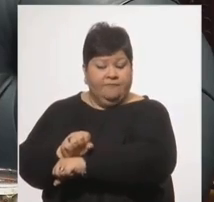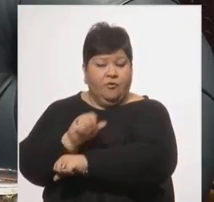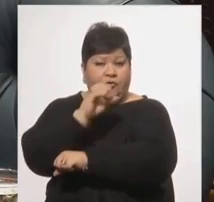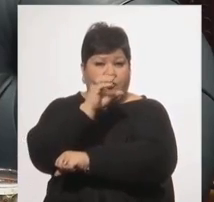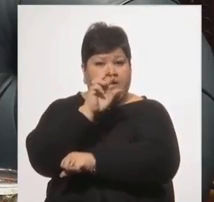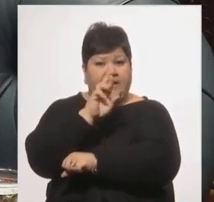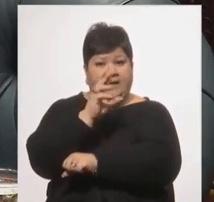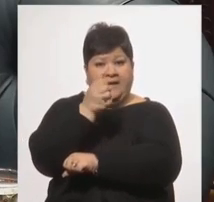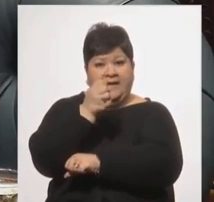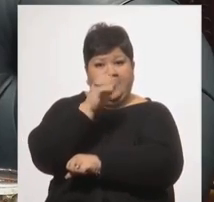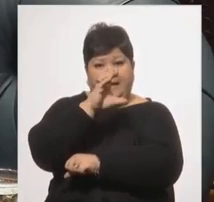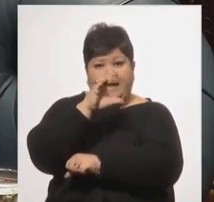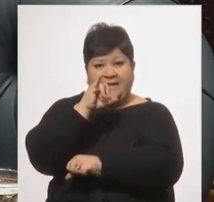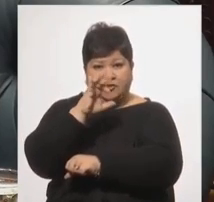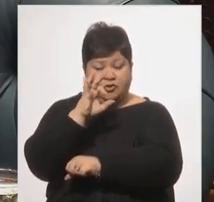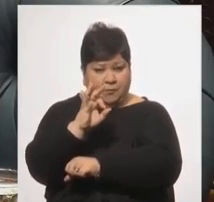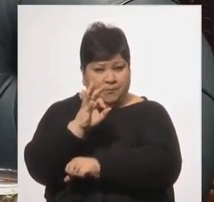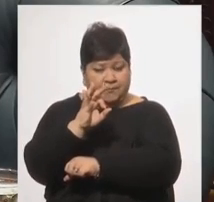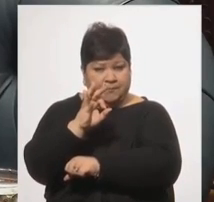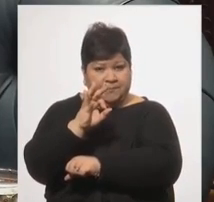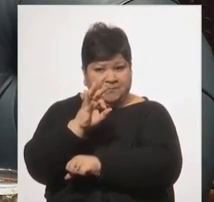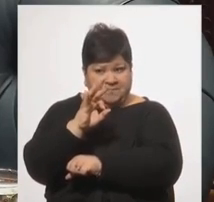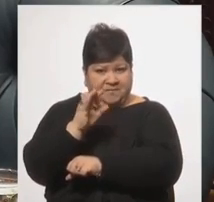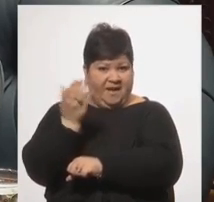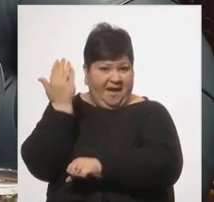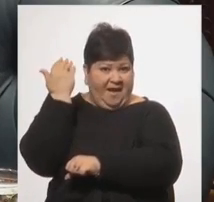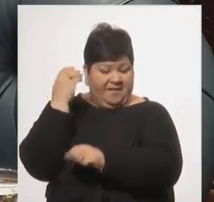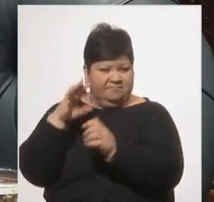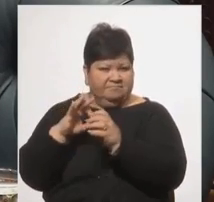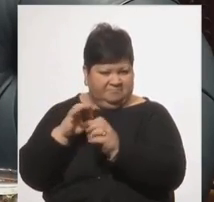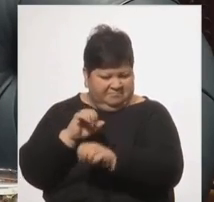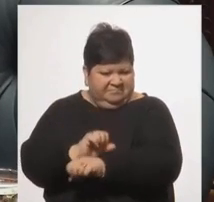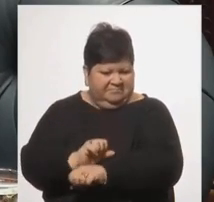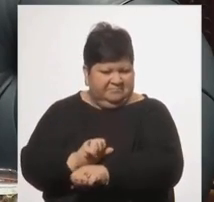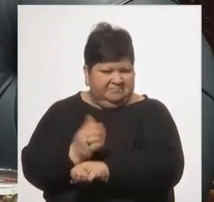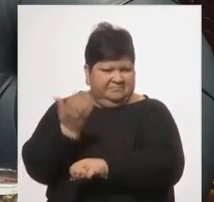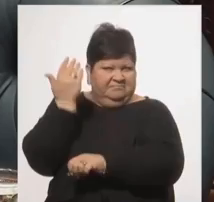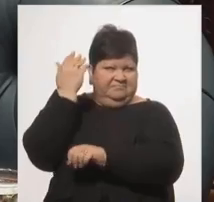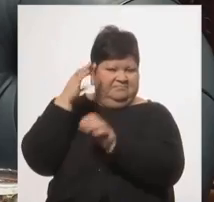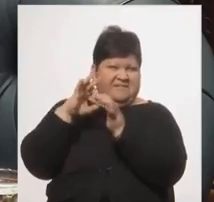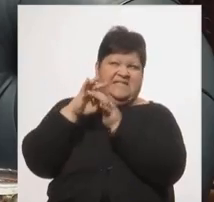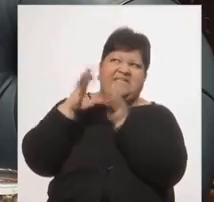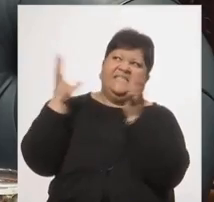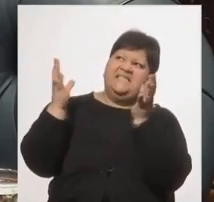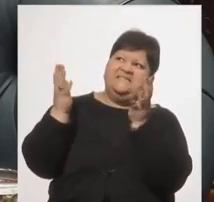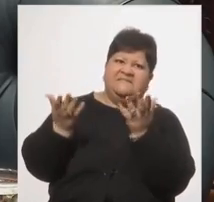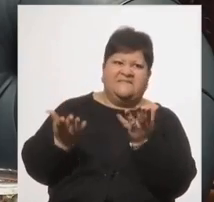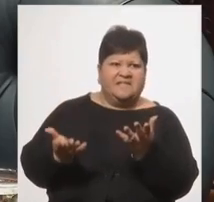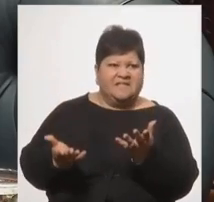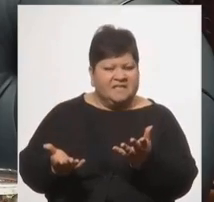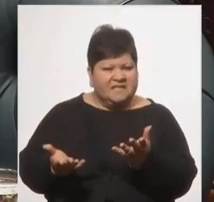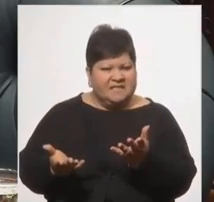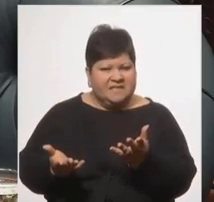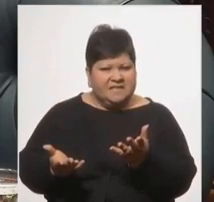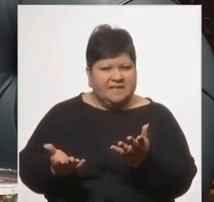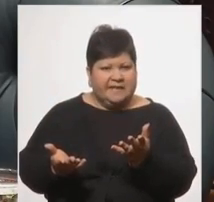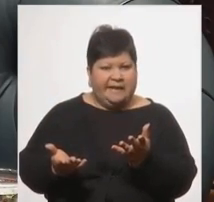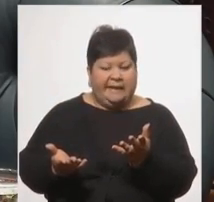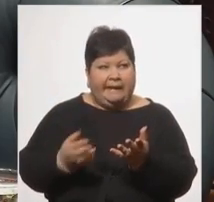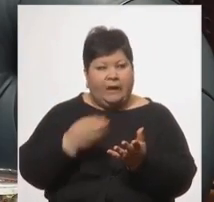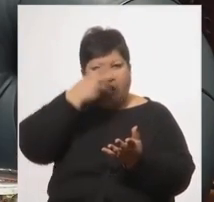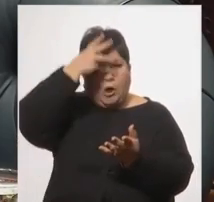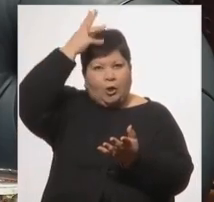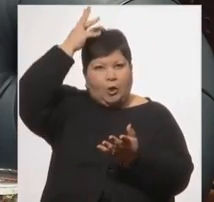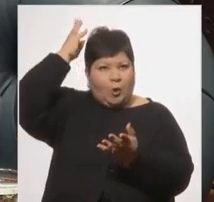Y que en un momento le coloca esa perspectiva. Habíamos sido libres. Habíamos sido libres. Habíamos en algún momento... Y los romanos los